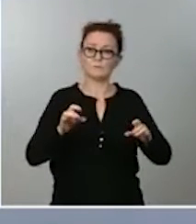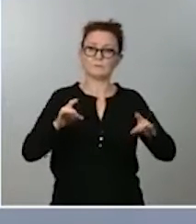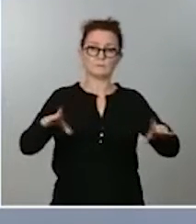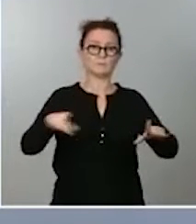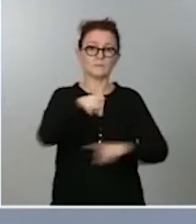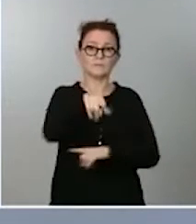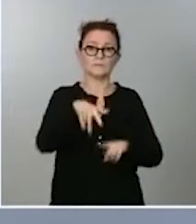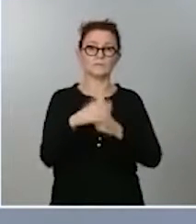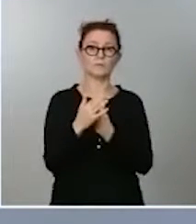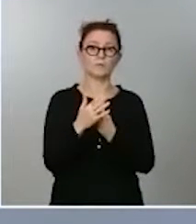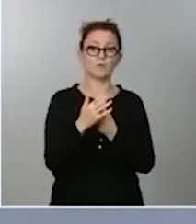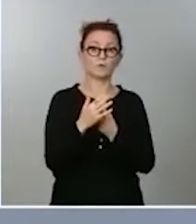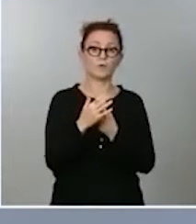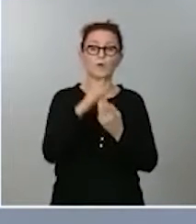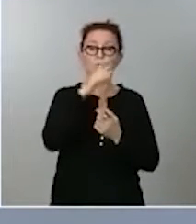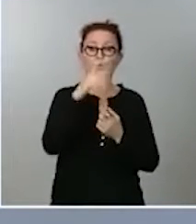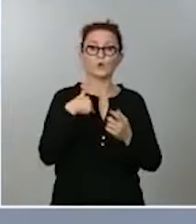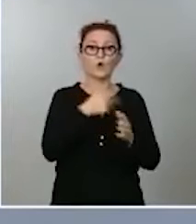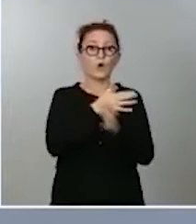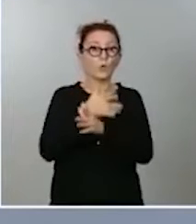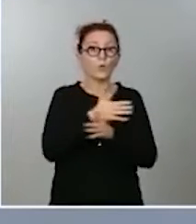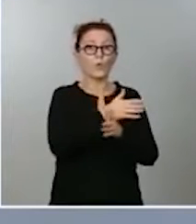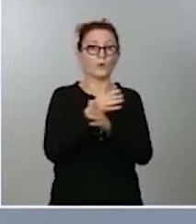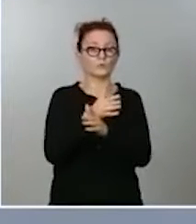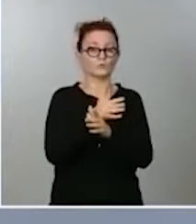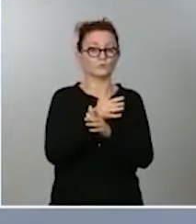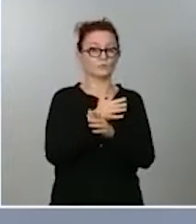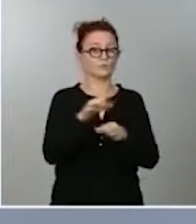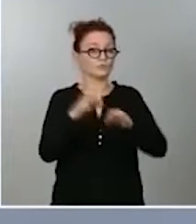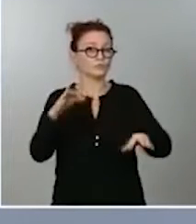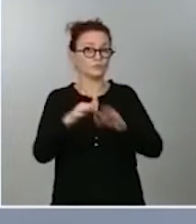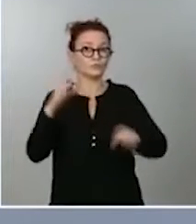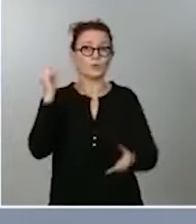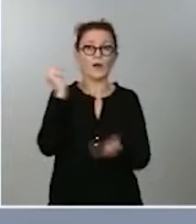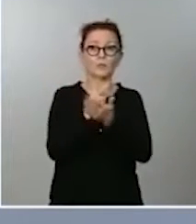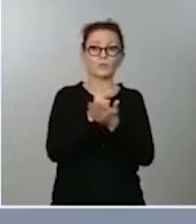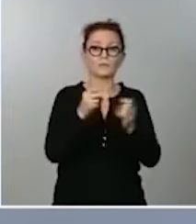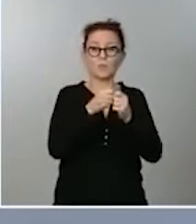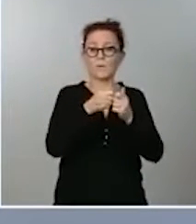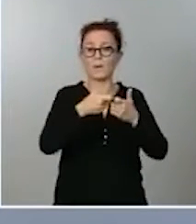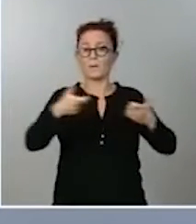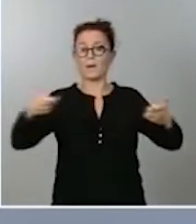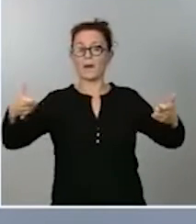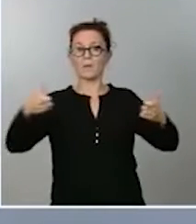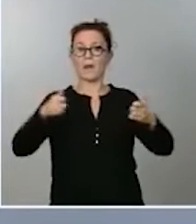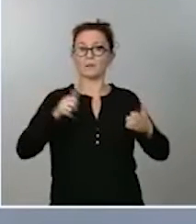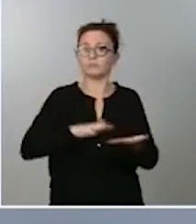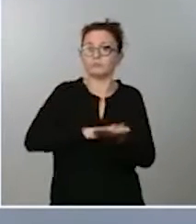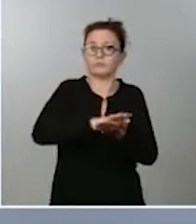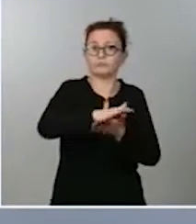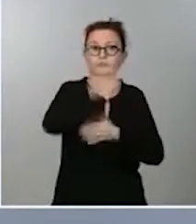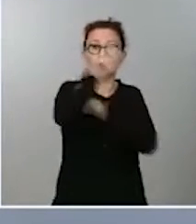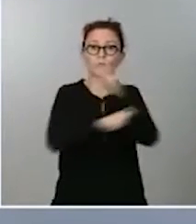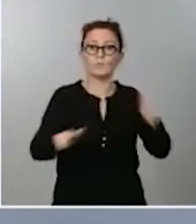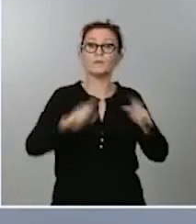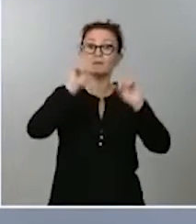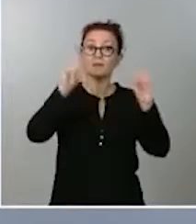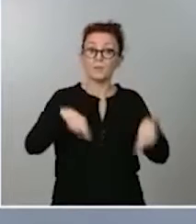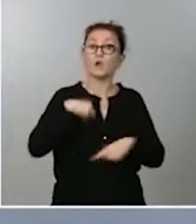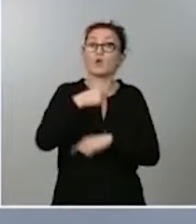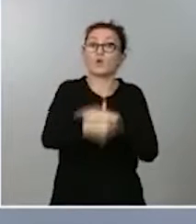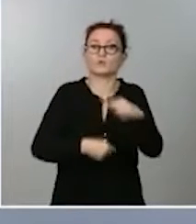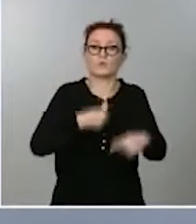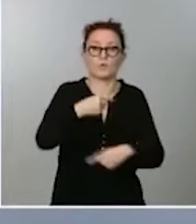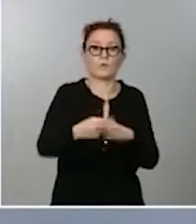fenómeno de la extensión de los juegos de azar y de apuestas sobre la población y sus consecuencias, que en muchos casos han alcanzado